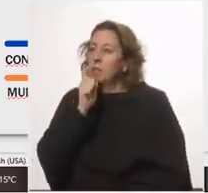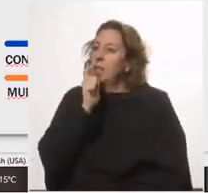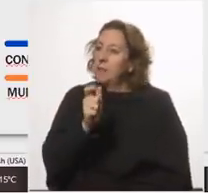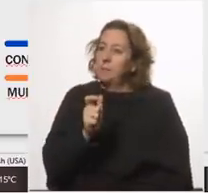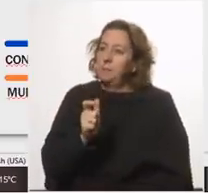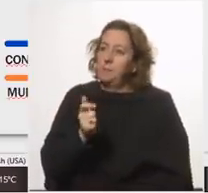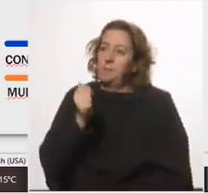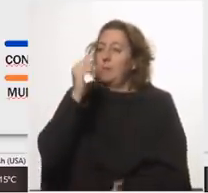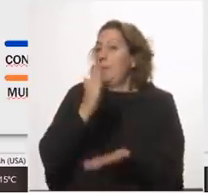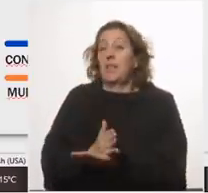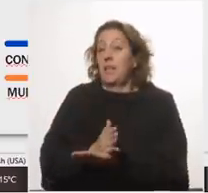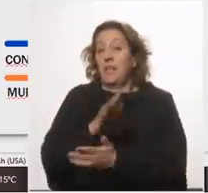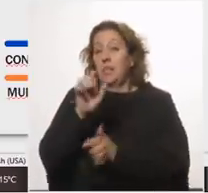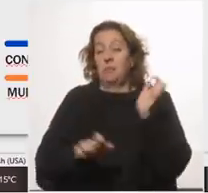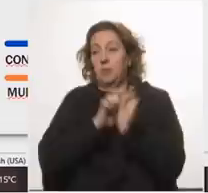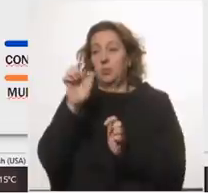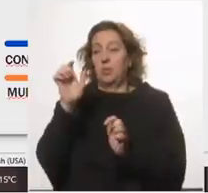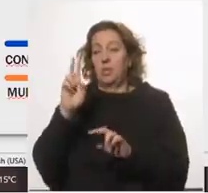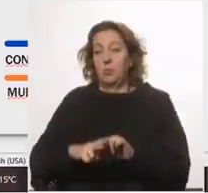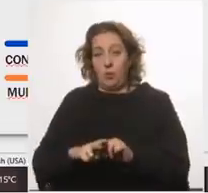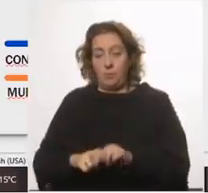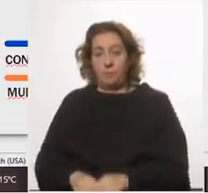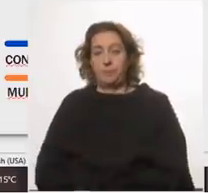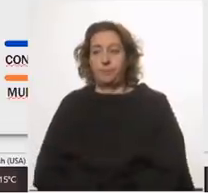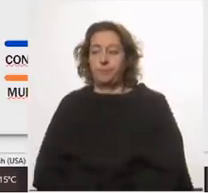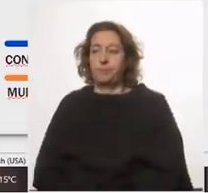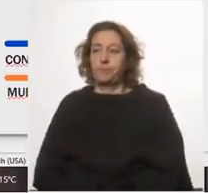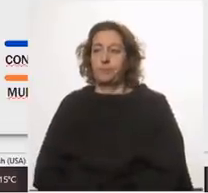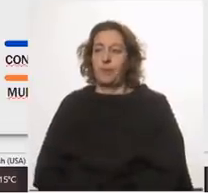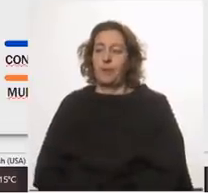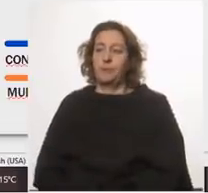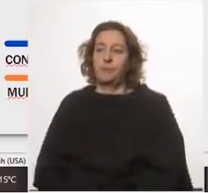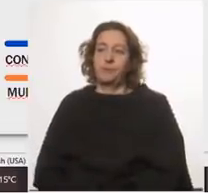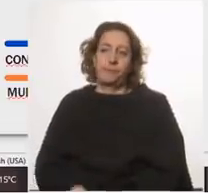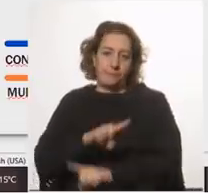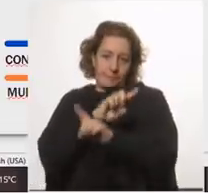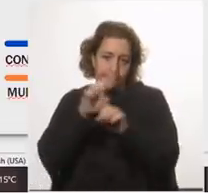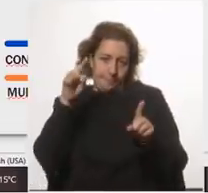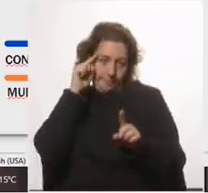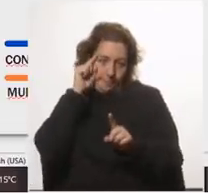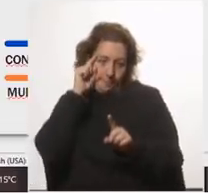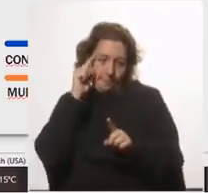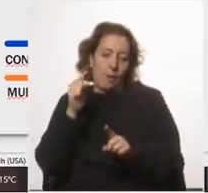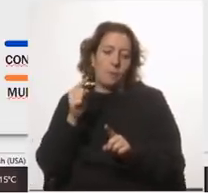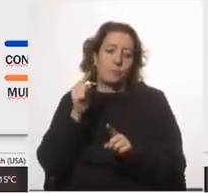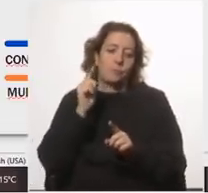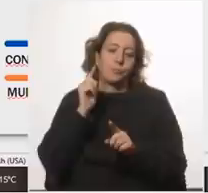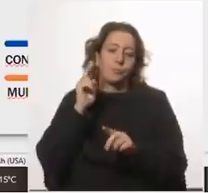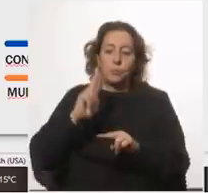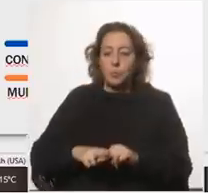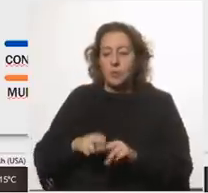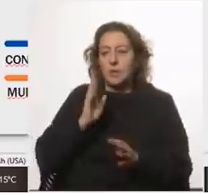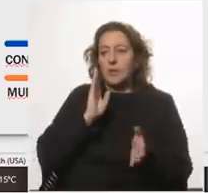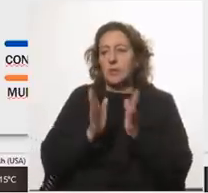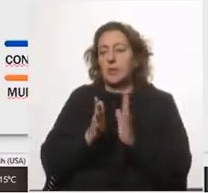bueno la mitad de las personas que fallecieron sin contar las muertes tratables por ejemplo el hogar de